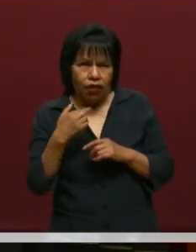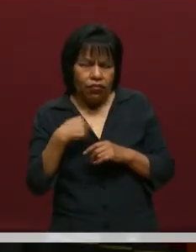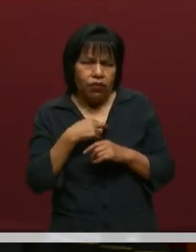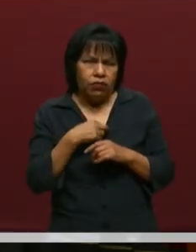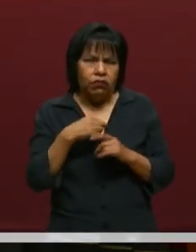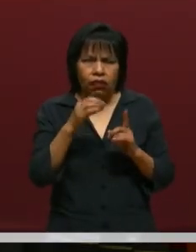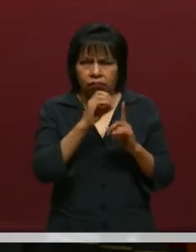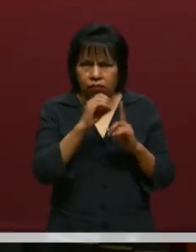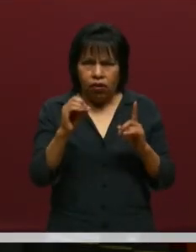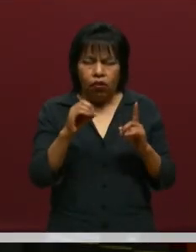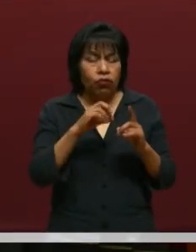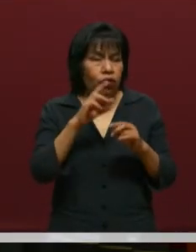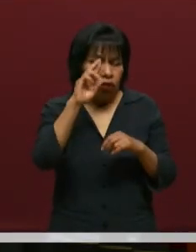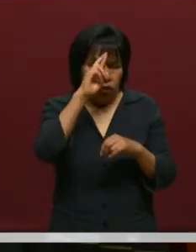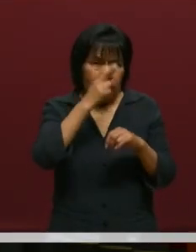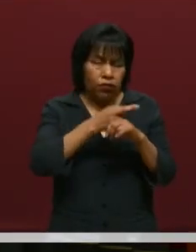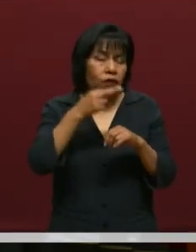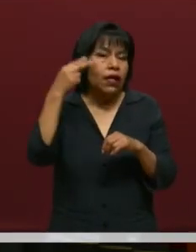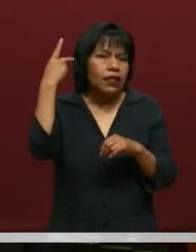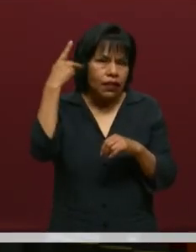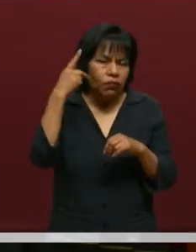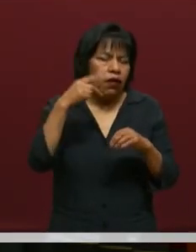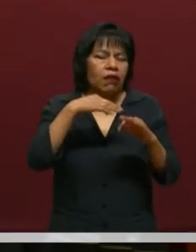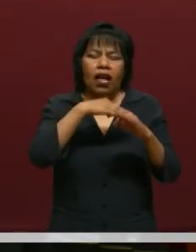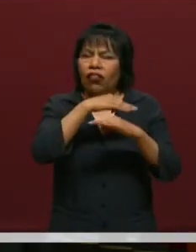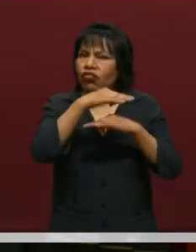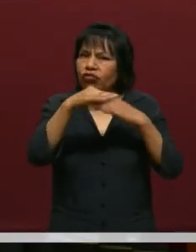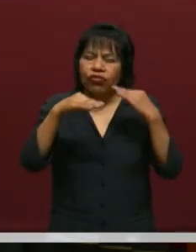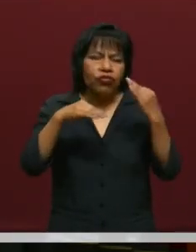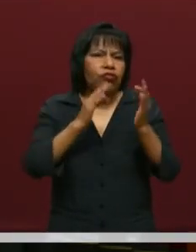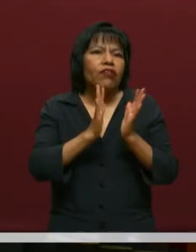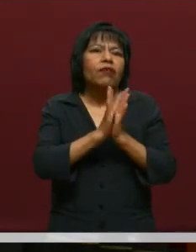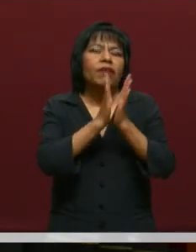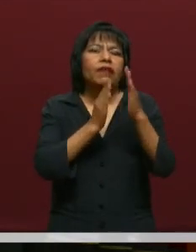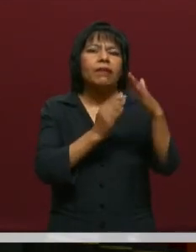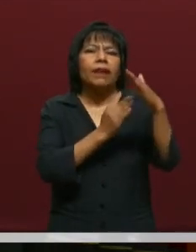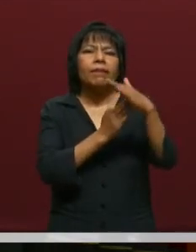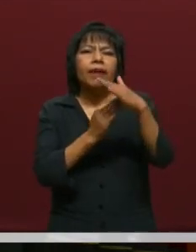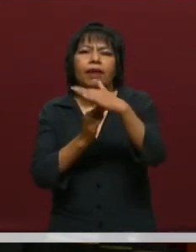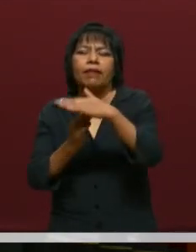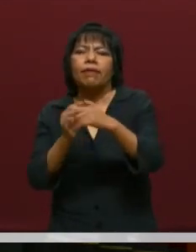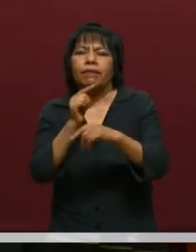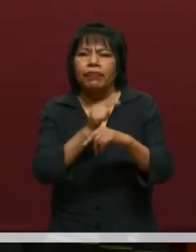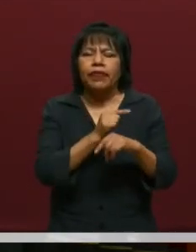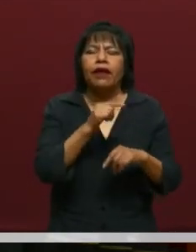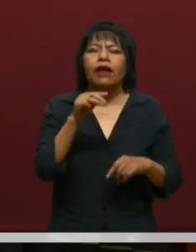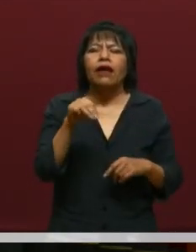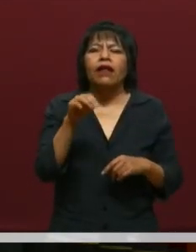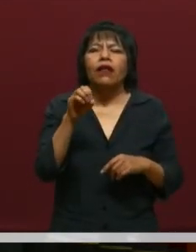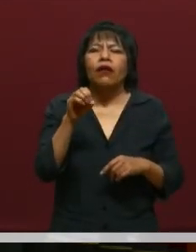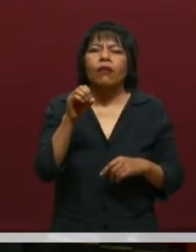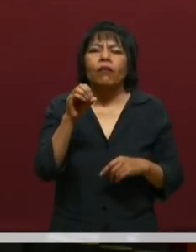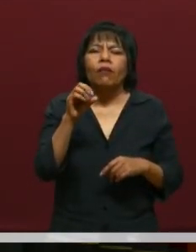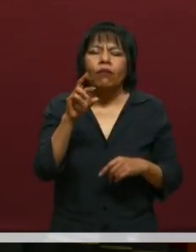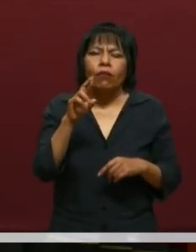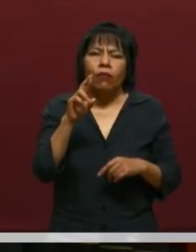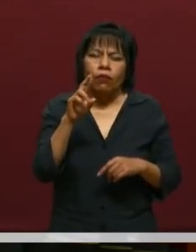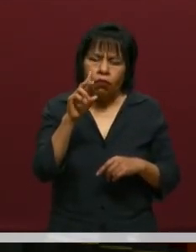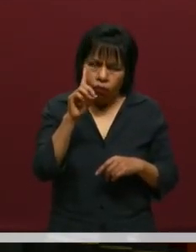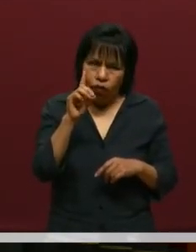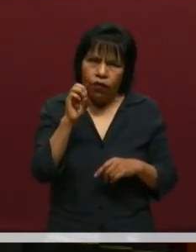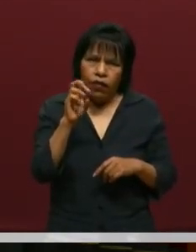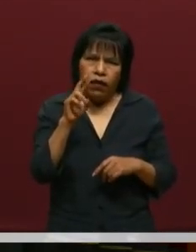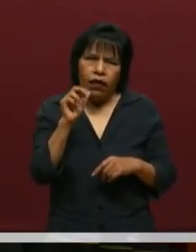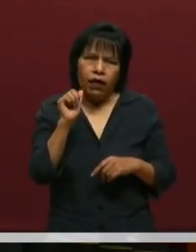rectores de Puebla, todos somos moderadores, en cada mesa, cada evento que hay, en el transcurso de la semana, cada rector